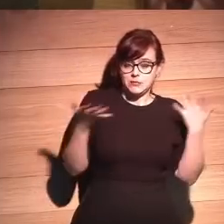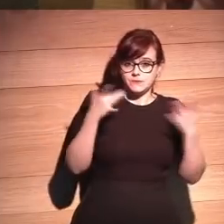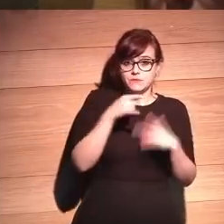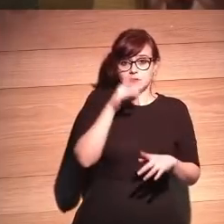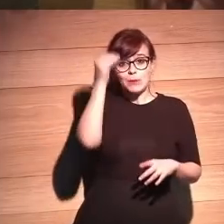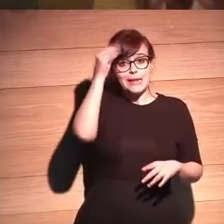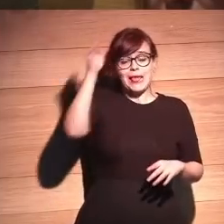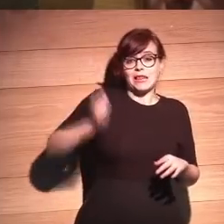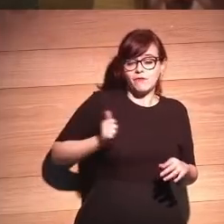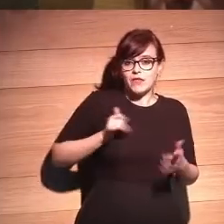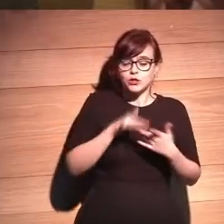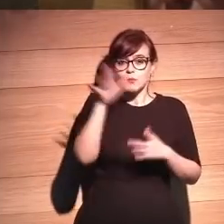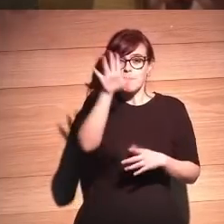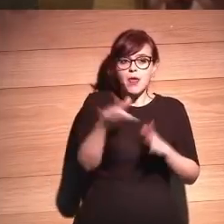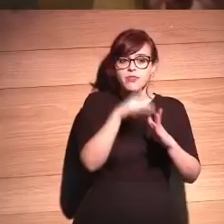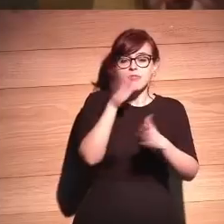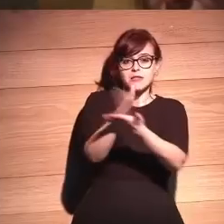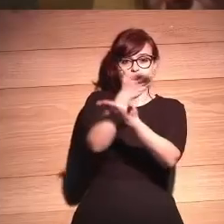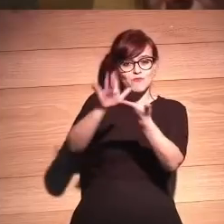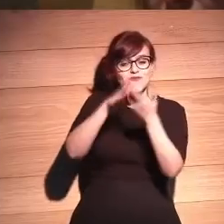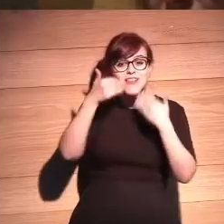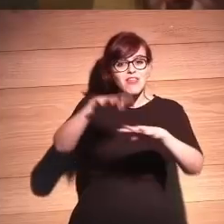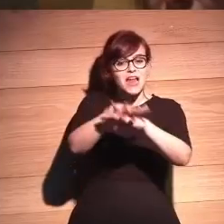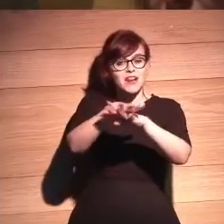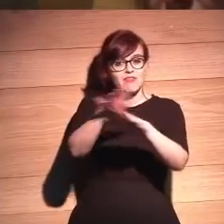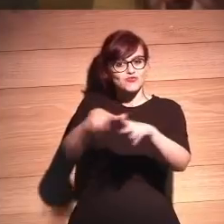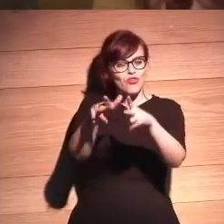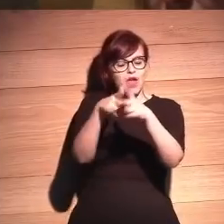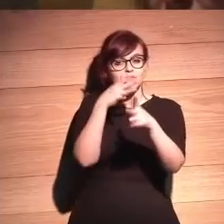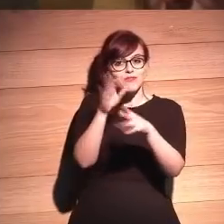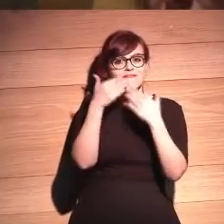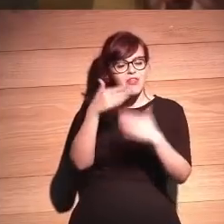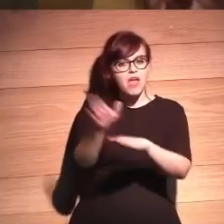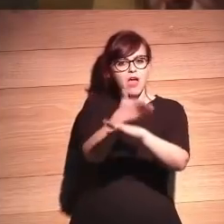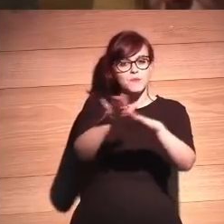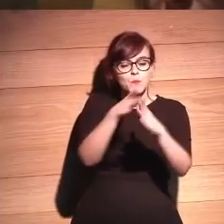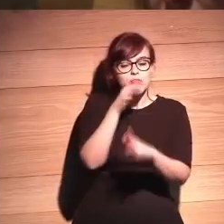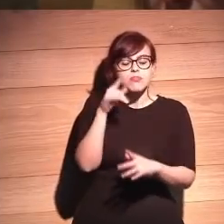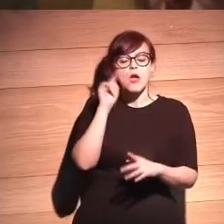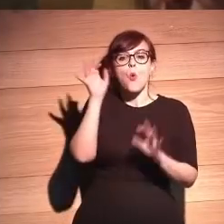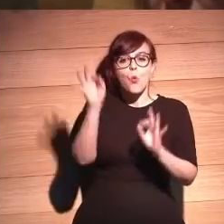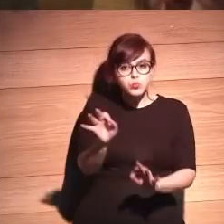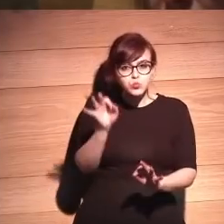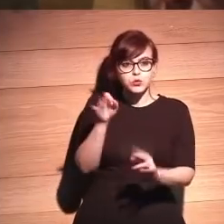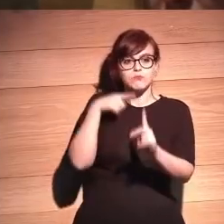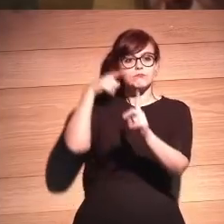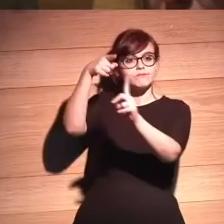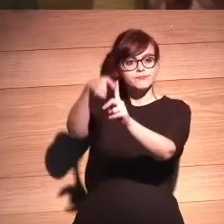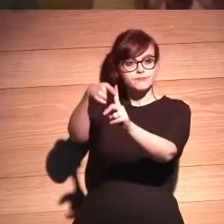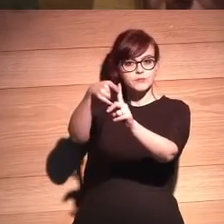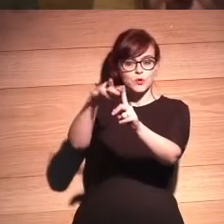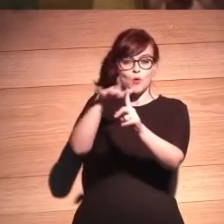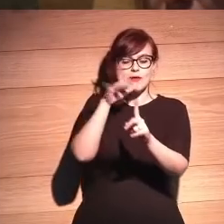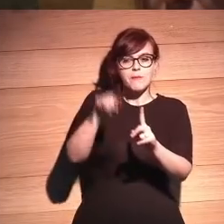está la inteligencia artificial para diseminarlas a través de las redes sociales donde nos pueden apuntar exactamente a nuestros